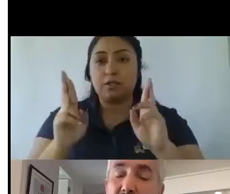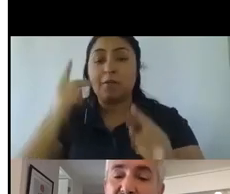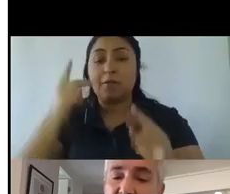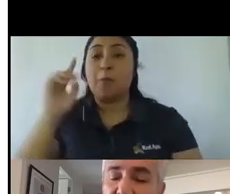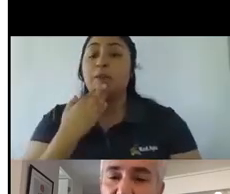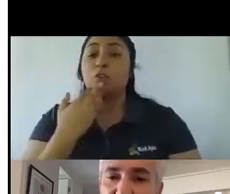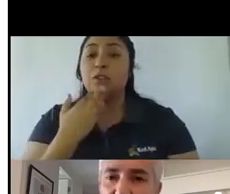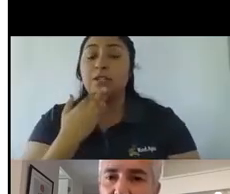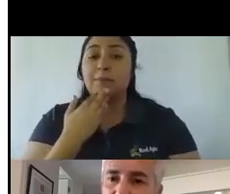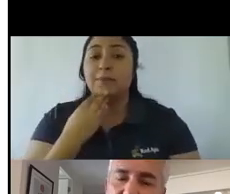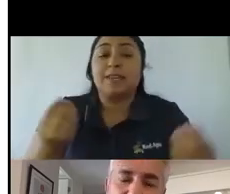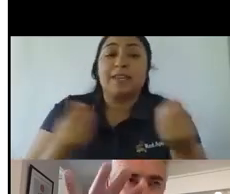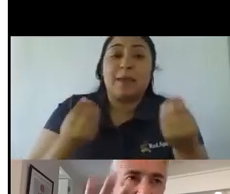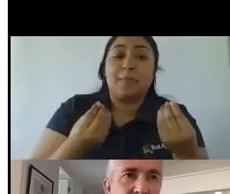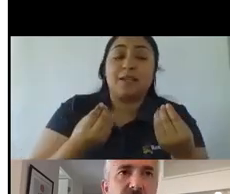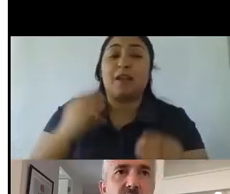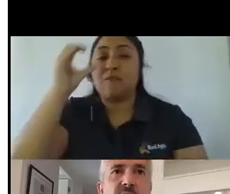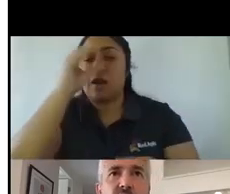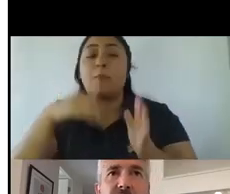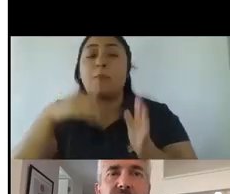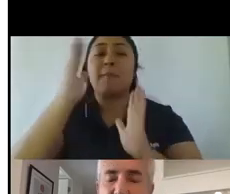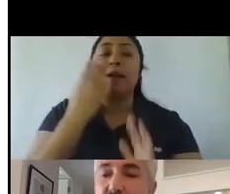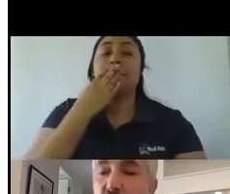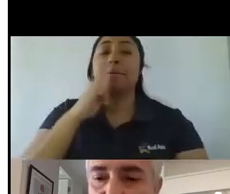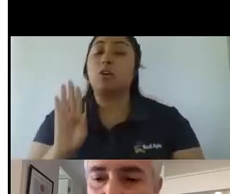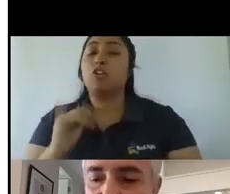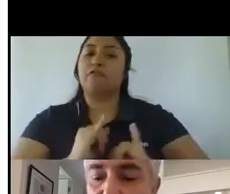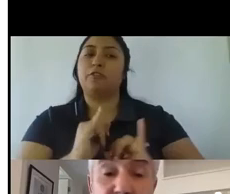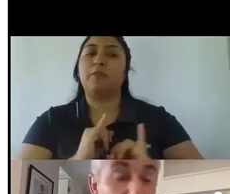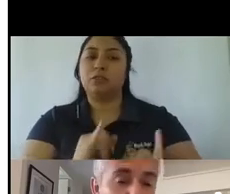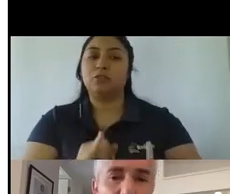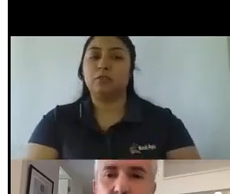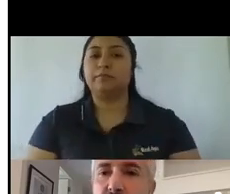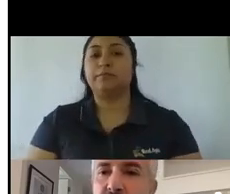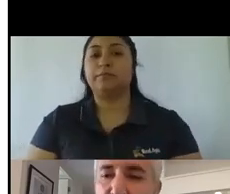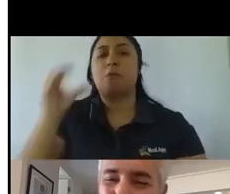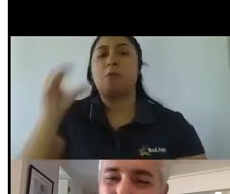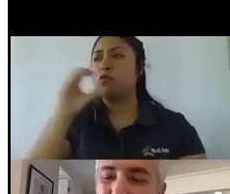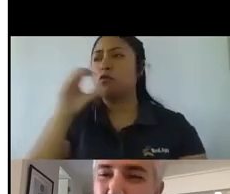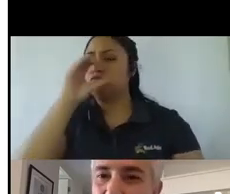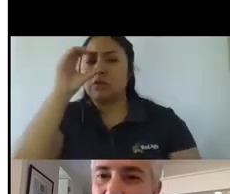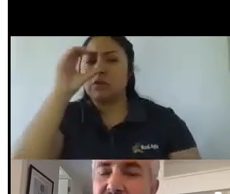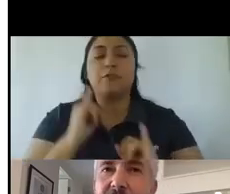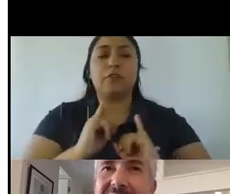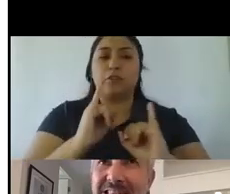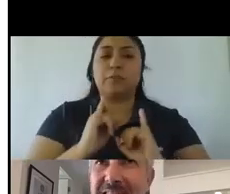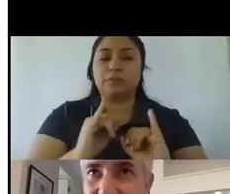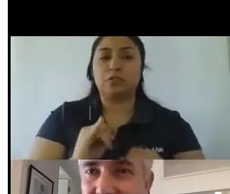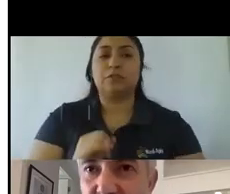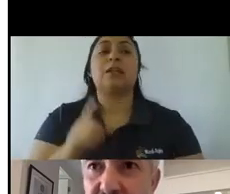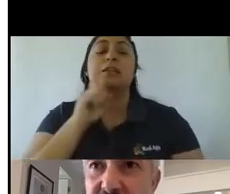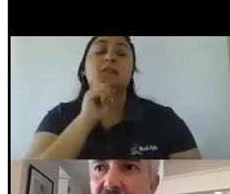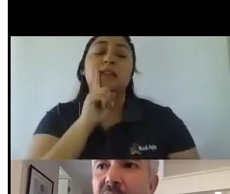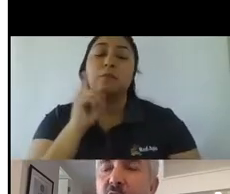buscamos más y mejor información o sea espérate pero ok estamos buscando también información por supuesto como tenemos dificultades crisis